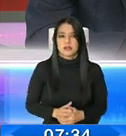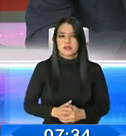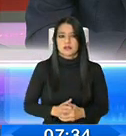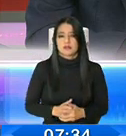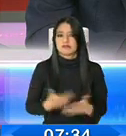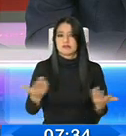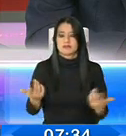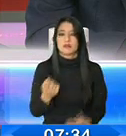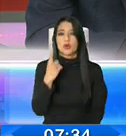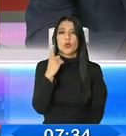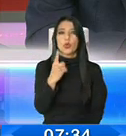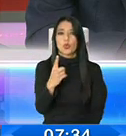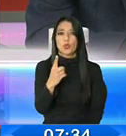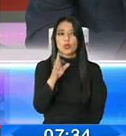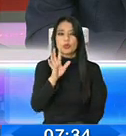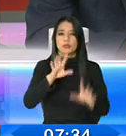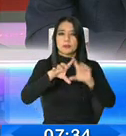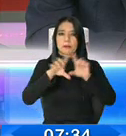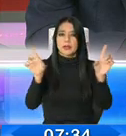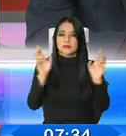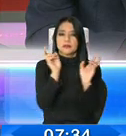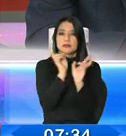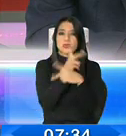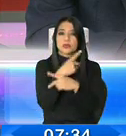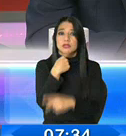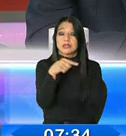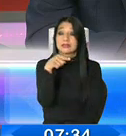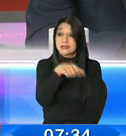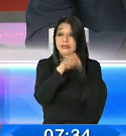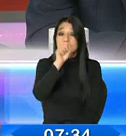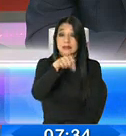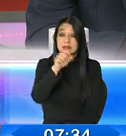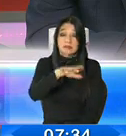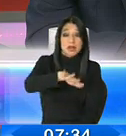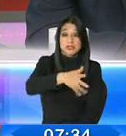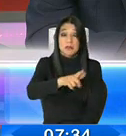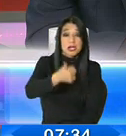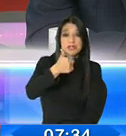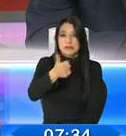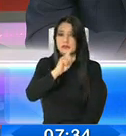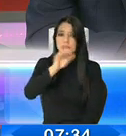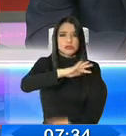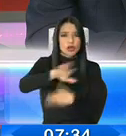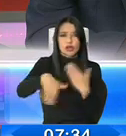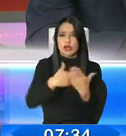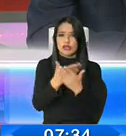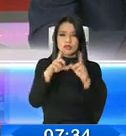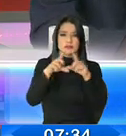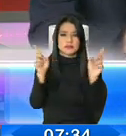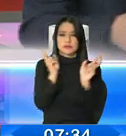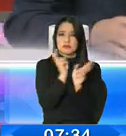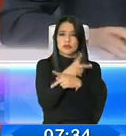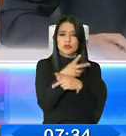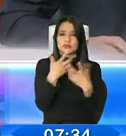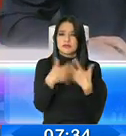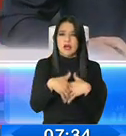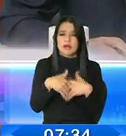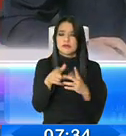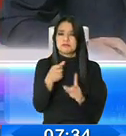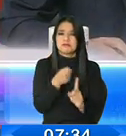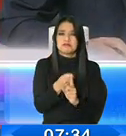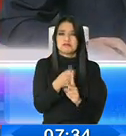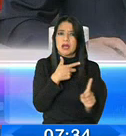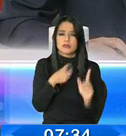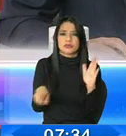solo sector productivo que le diga que este sector está más o menos bien. Todos los sectores productivos se encuentran golpeados, impactados.